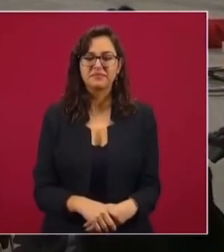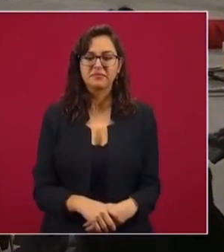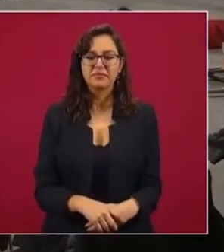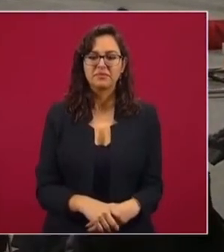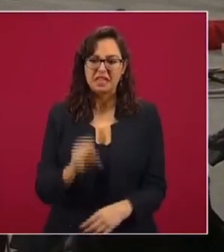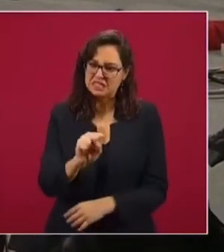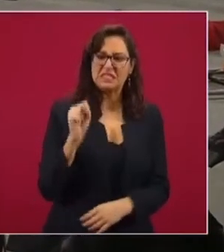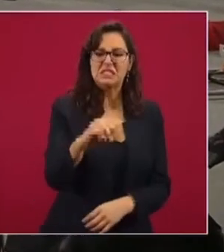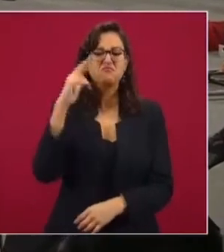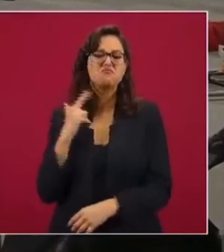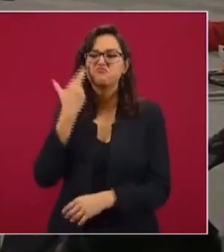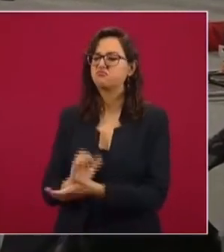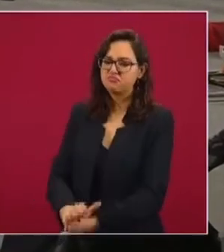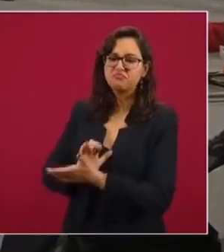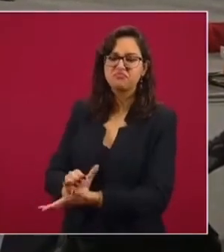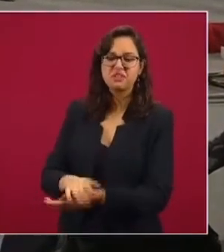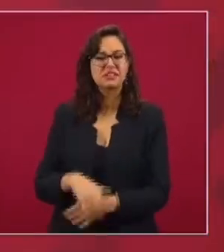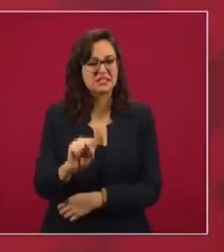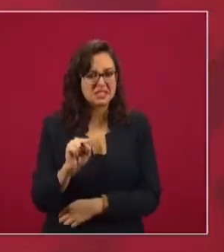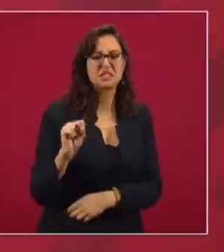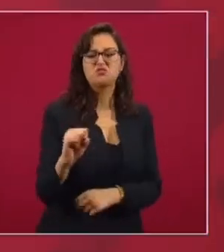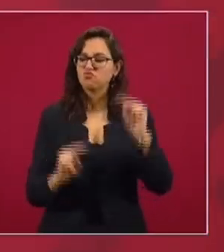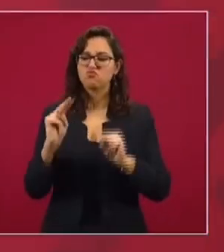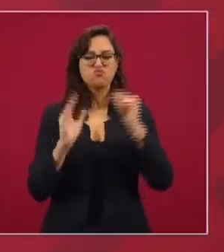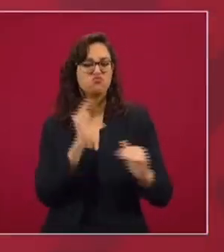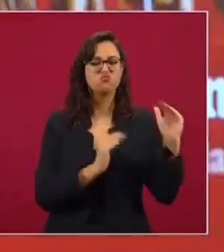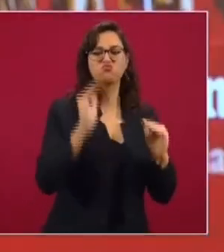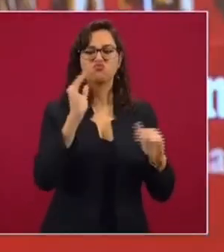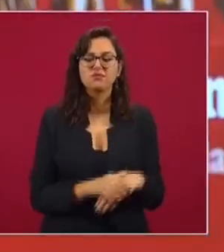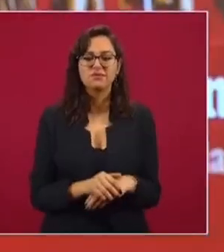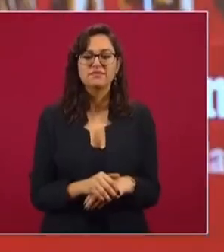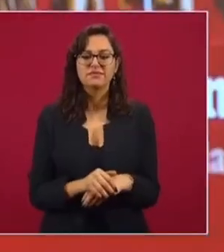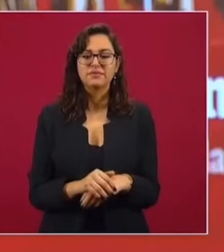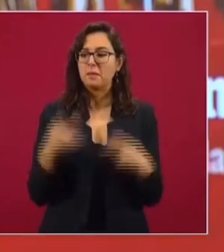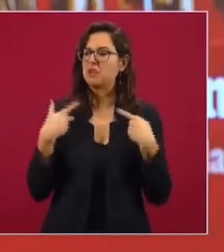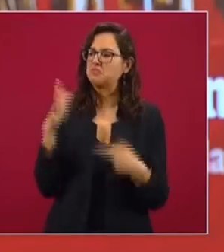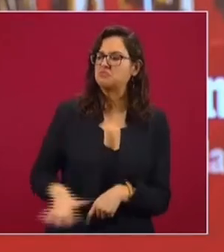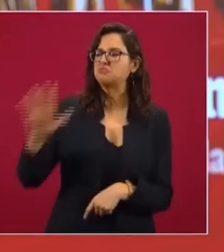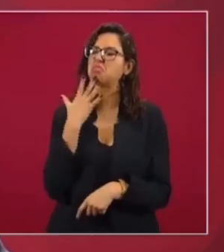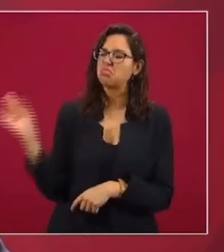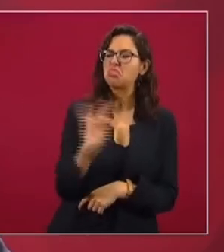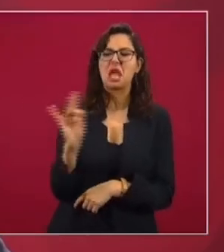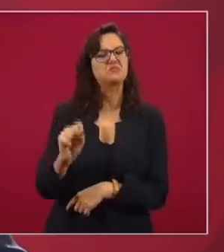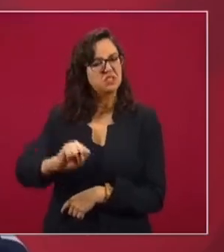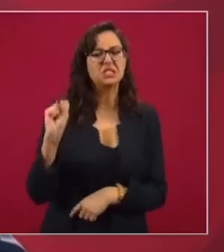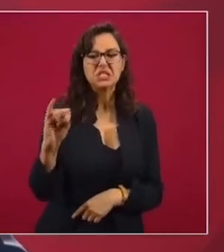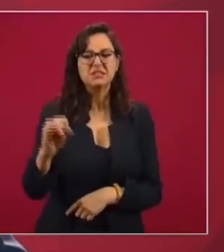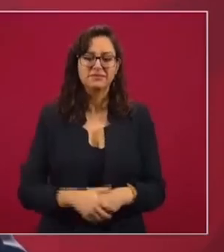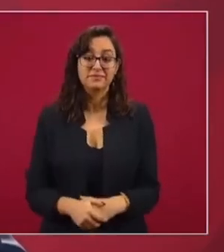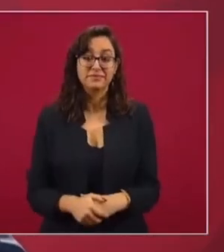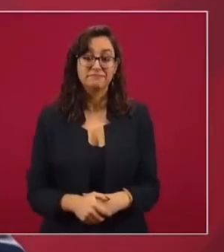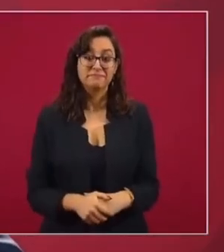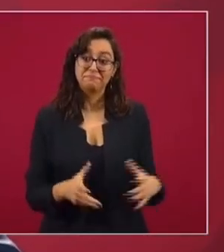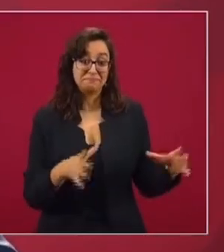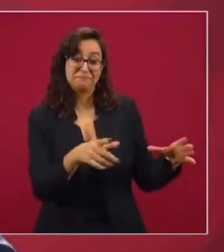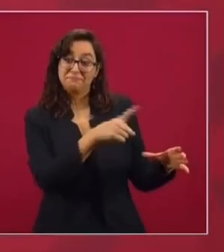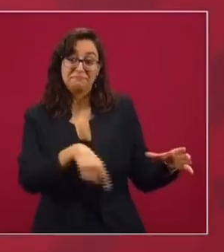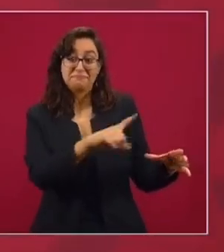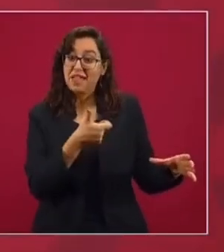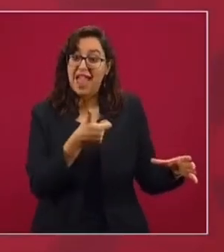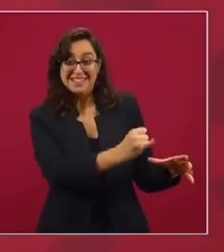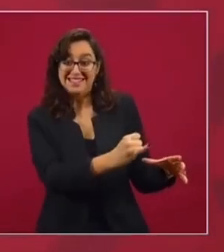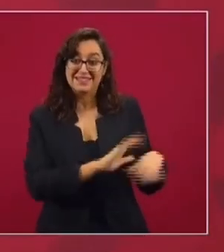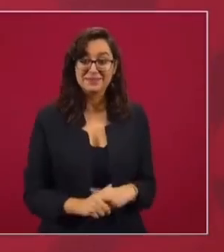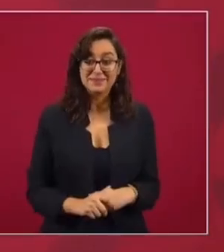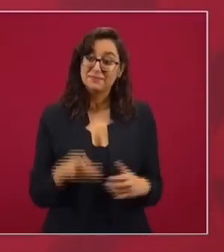Sí al racismo. Sí al clasismo. Sí a la humillación al pueblo. Nada más que ya son otras condiciones.